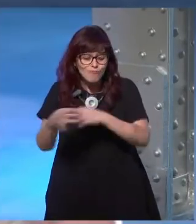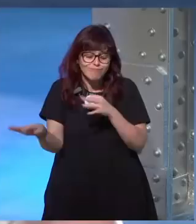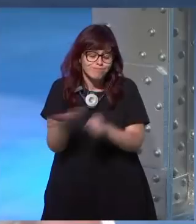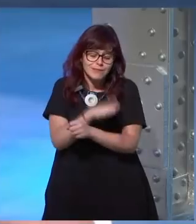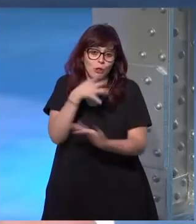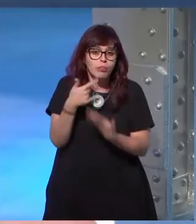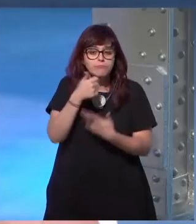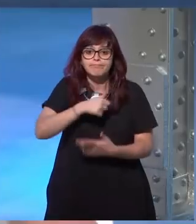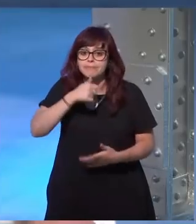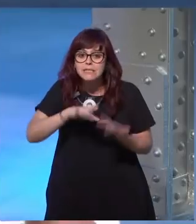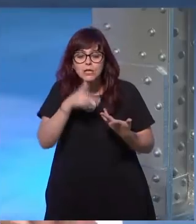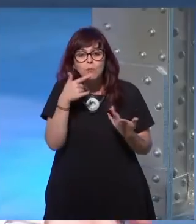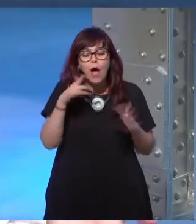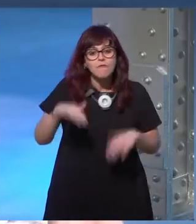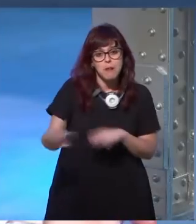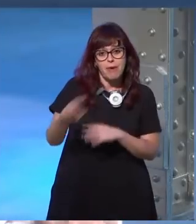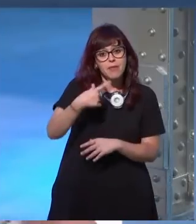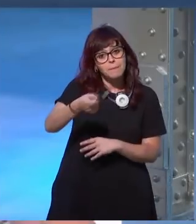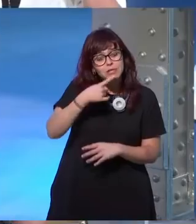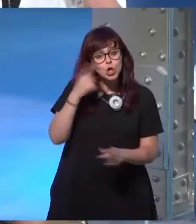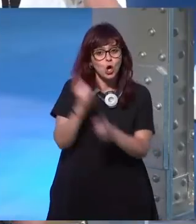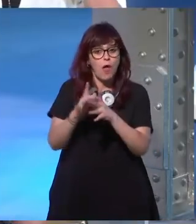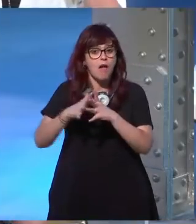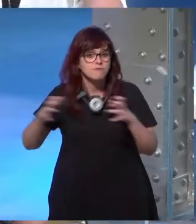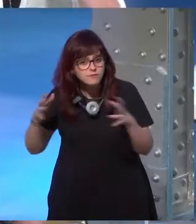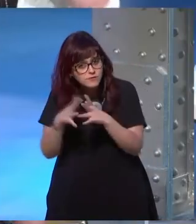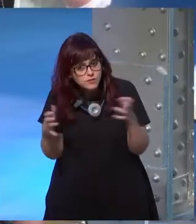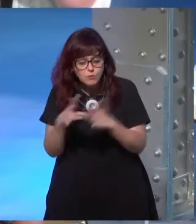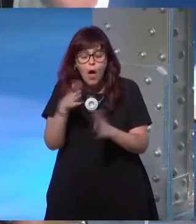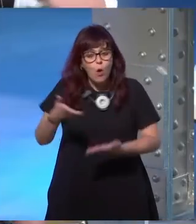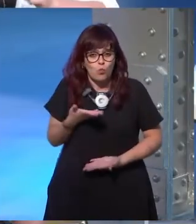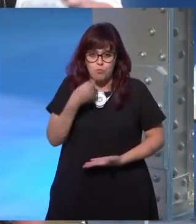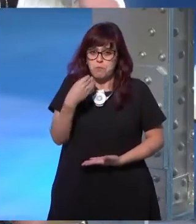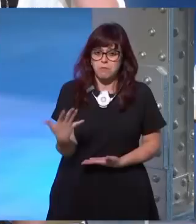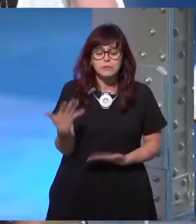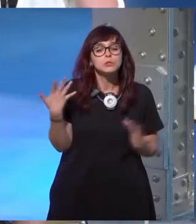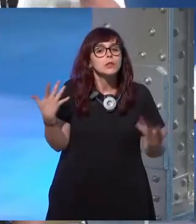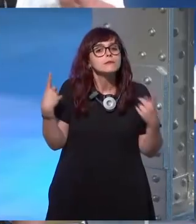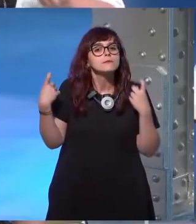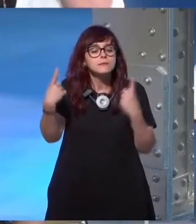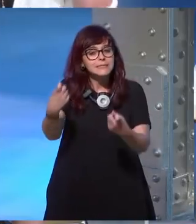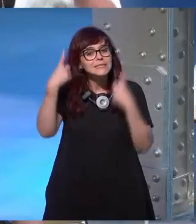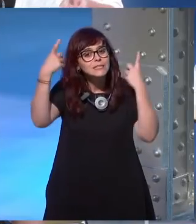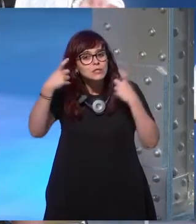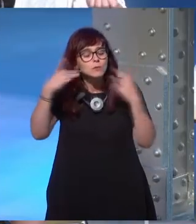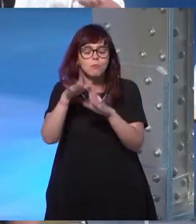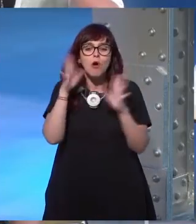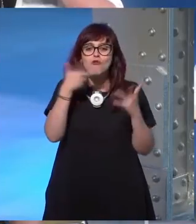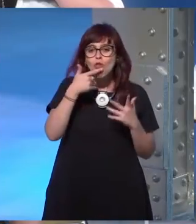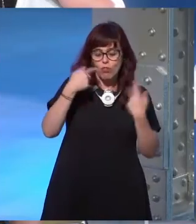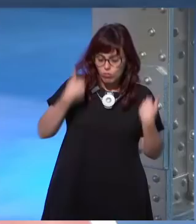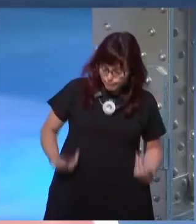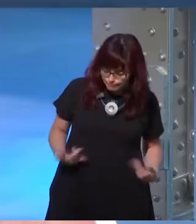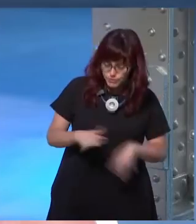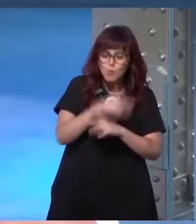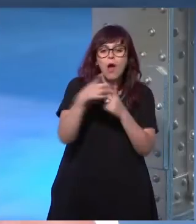de que me cuido bien tomo medicamentos contra la ansiedad y realmente me ayudan pero tienes que conocerte y tienes que